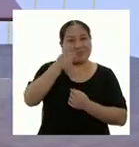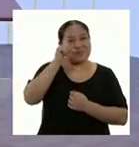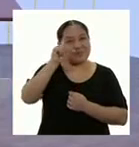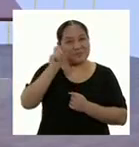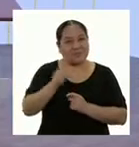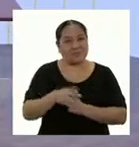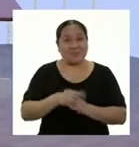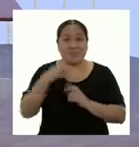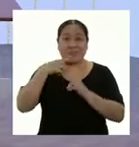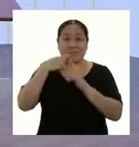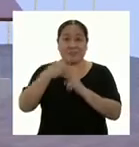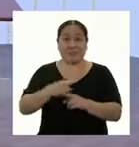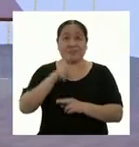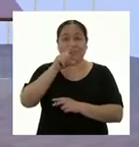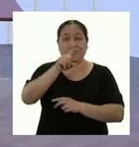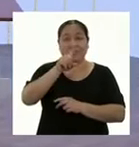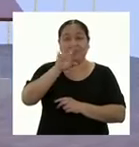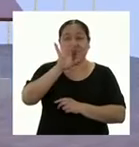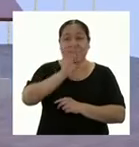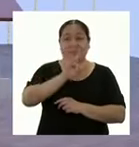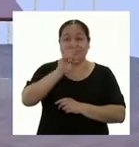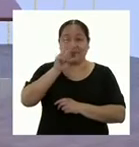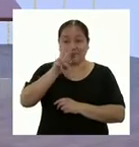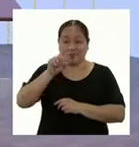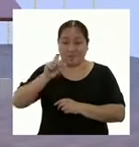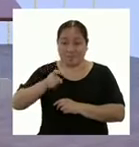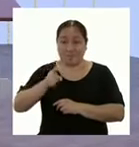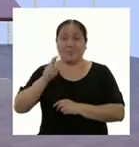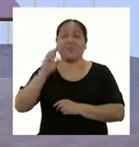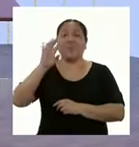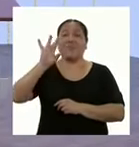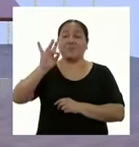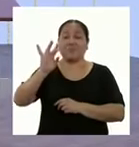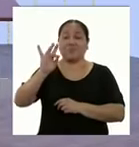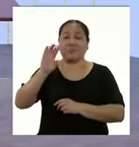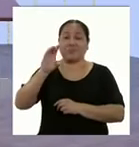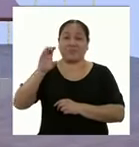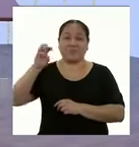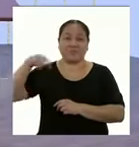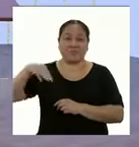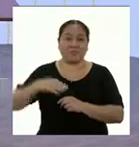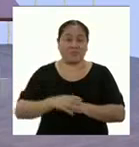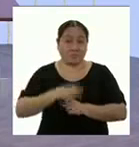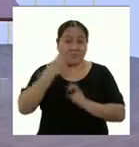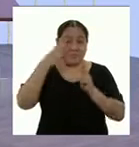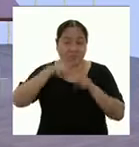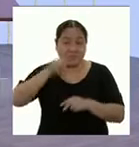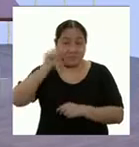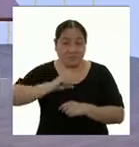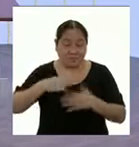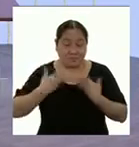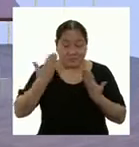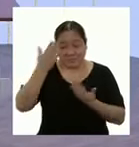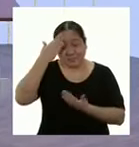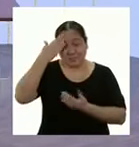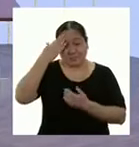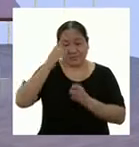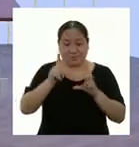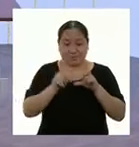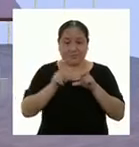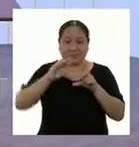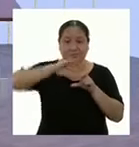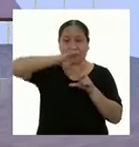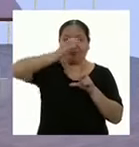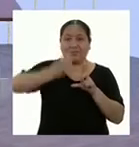La respuesta es 182,8 centímetros. Como ves, sí podemos calcular el perímetro de figuras